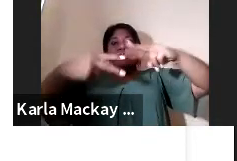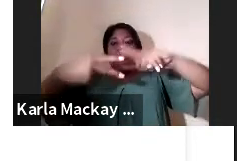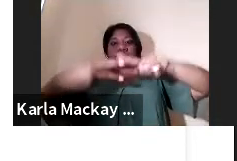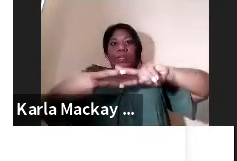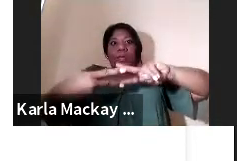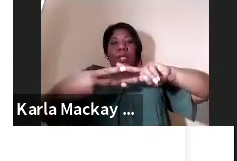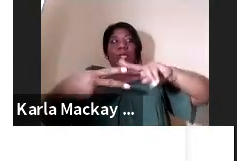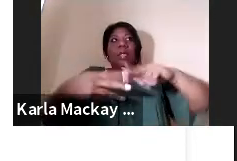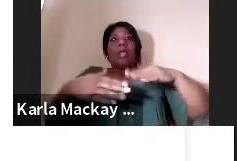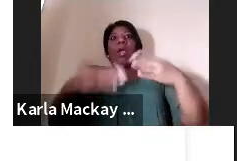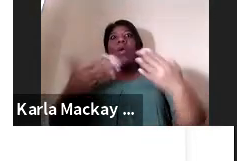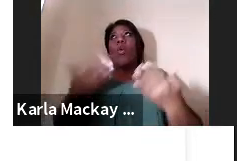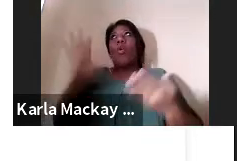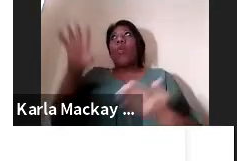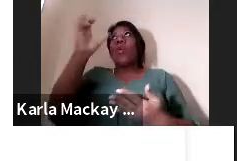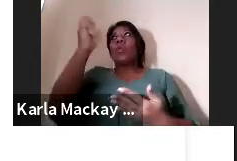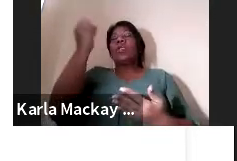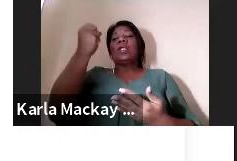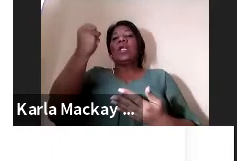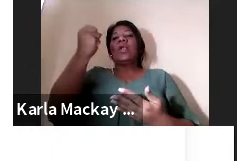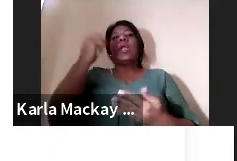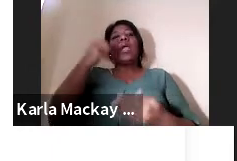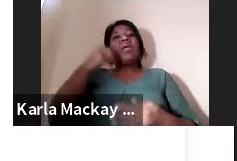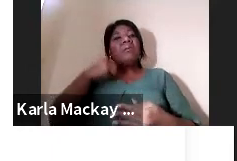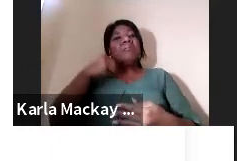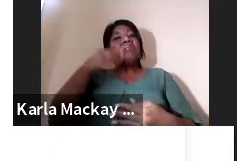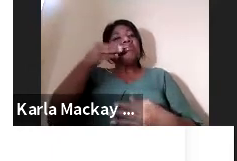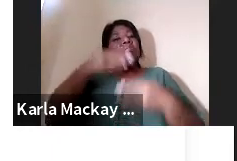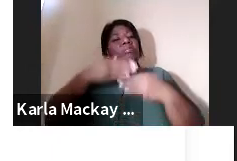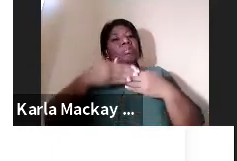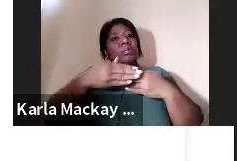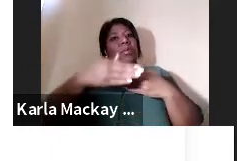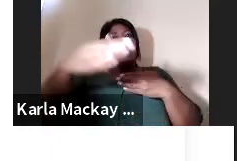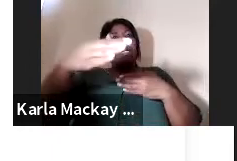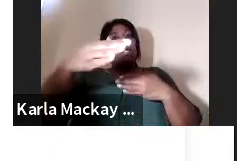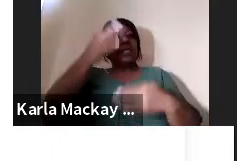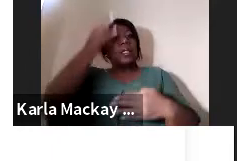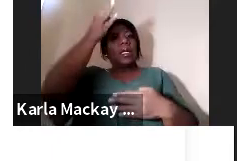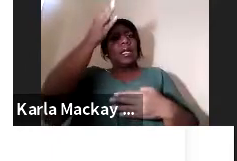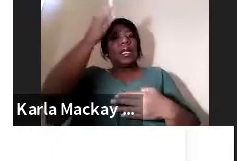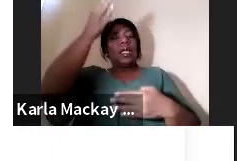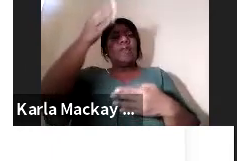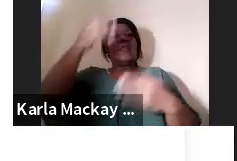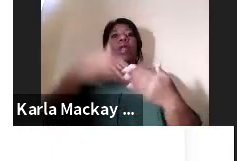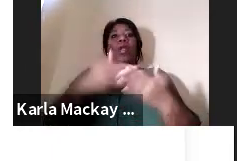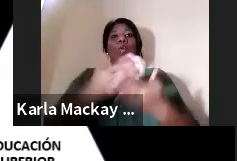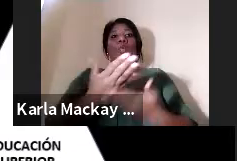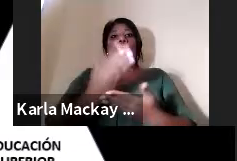y cuáles son los planes que tenemos a futuro con toda esta nueva experiencia.